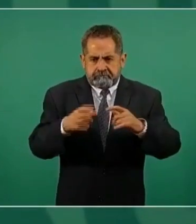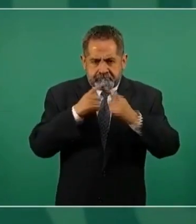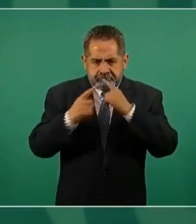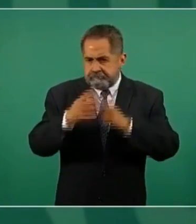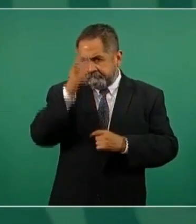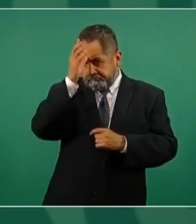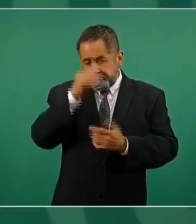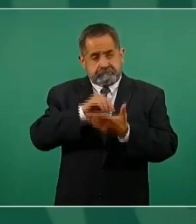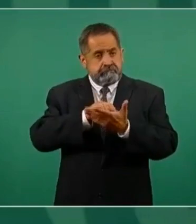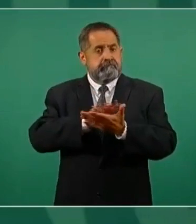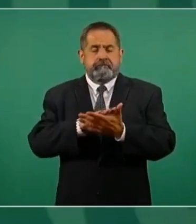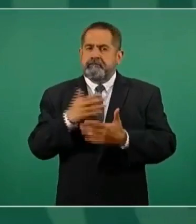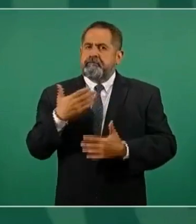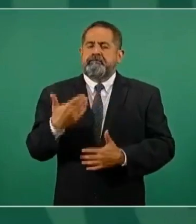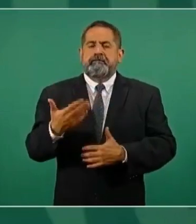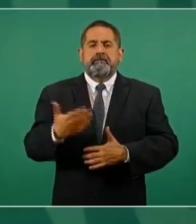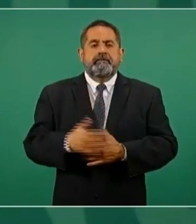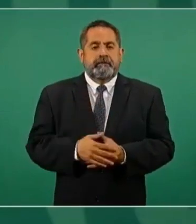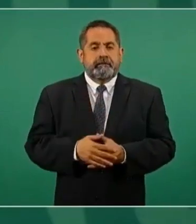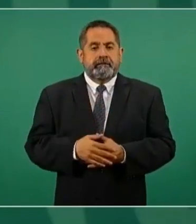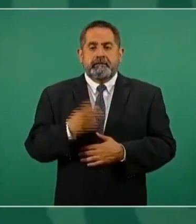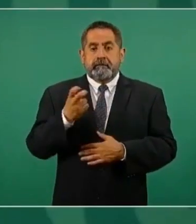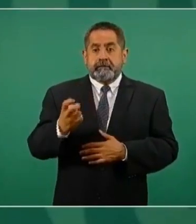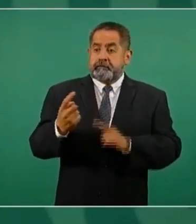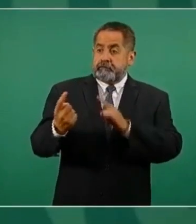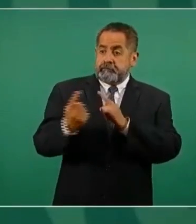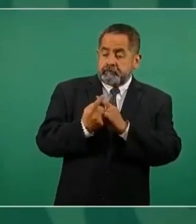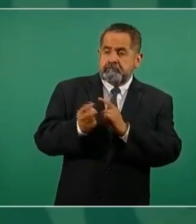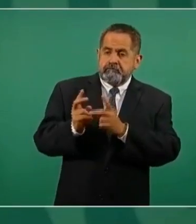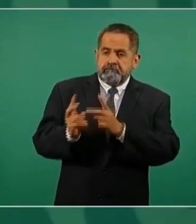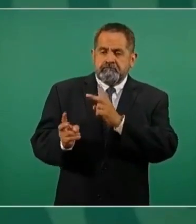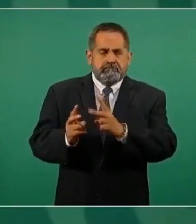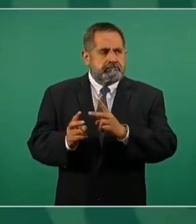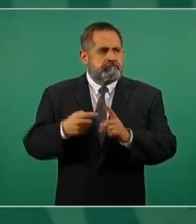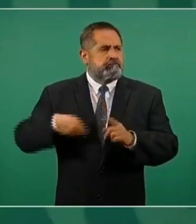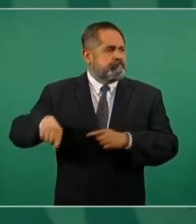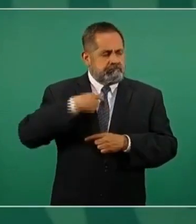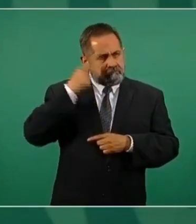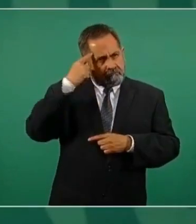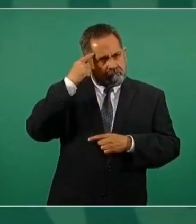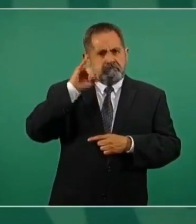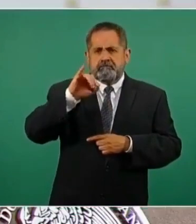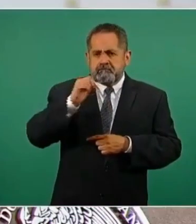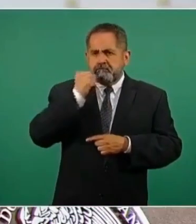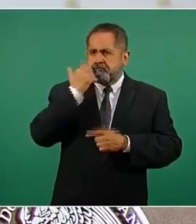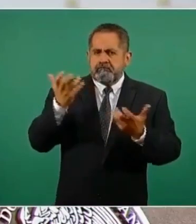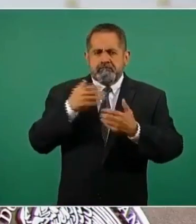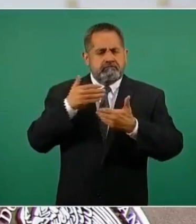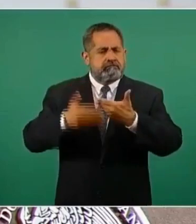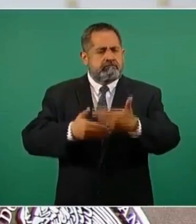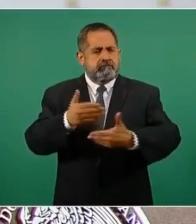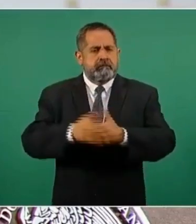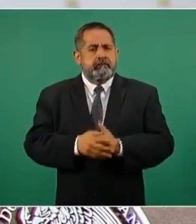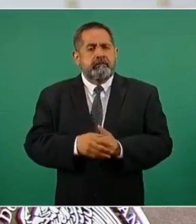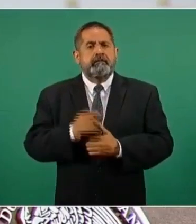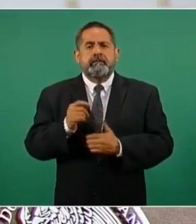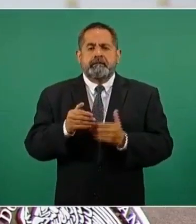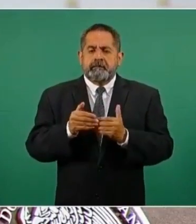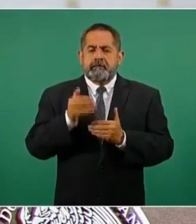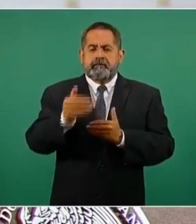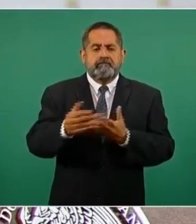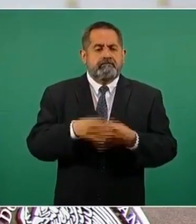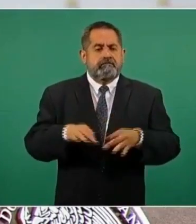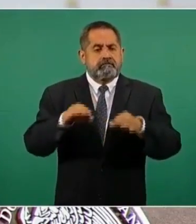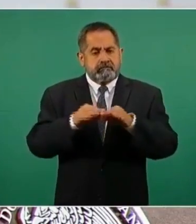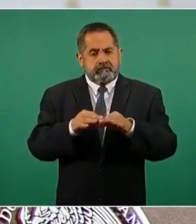nosotros empezamos a tratar de construir lo que sí se quería hacer. Este es un paso adelante de algo